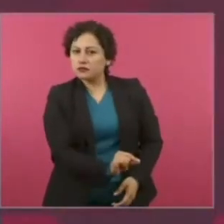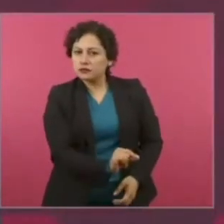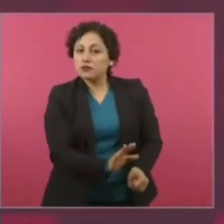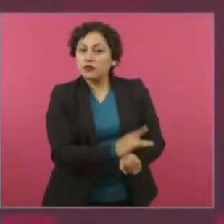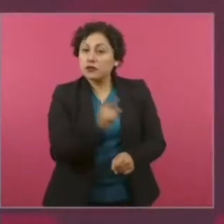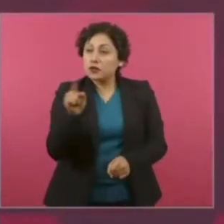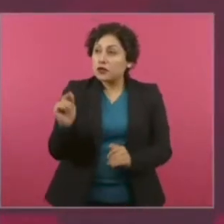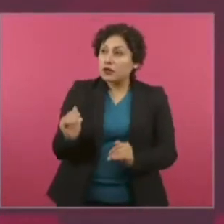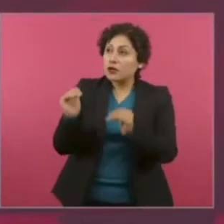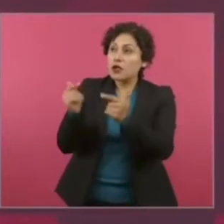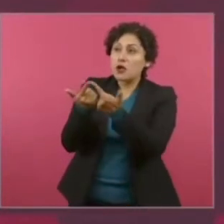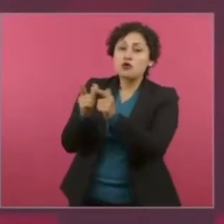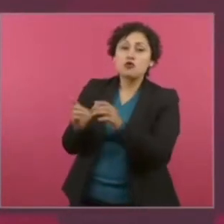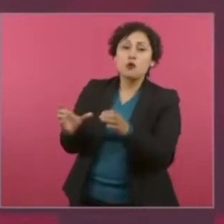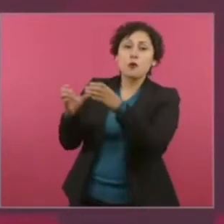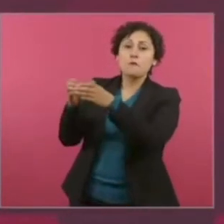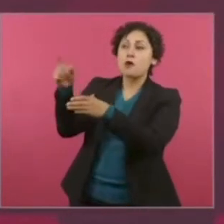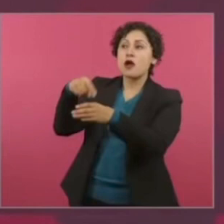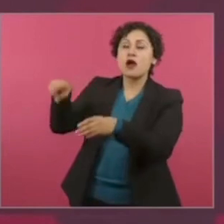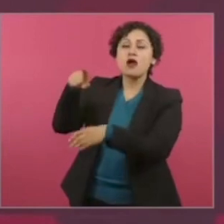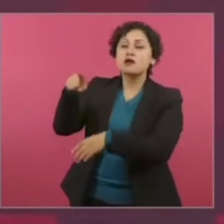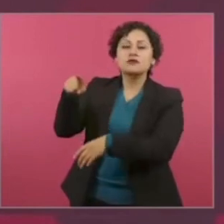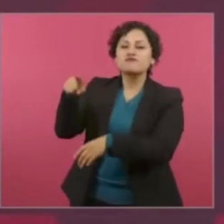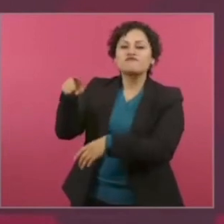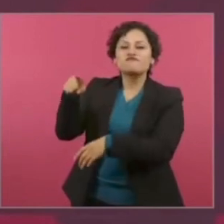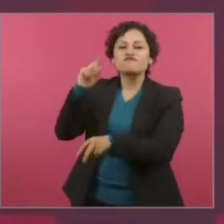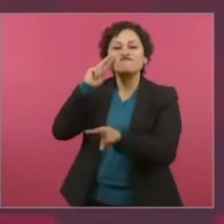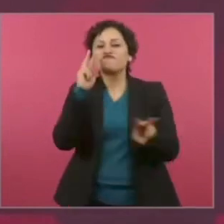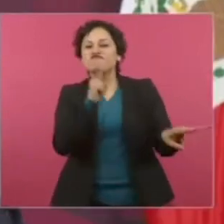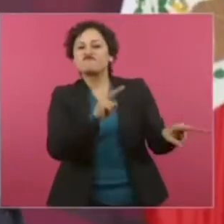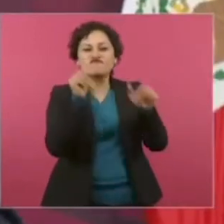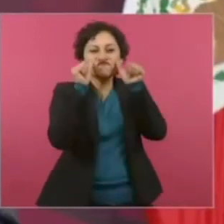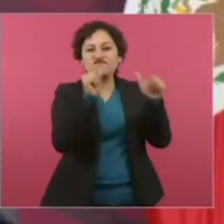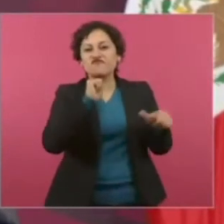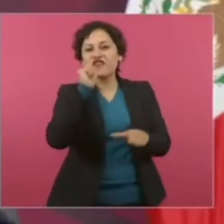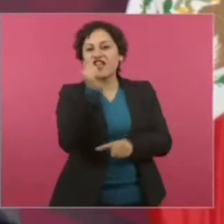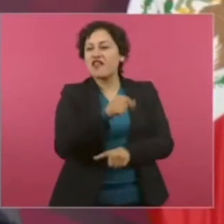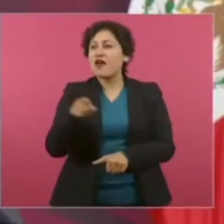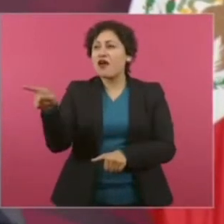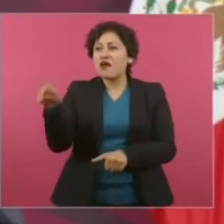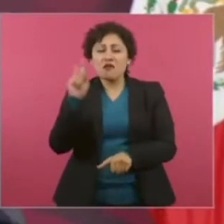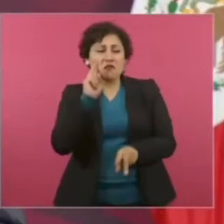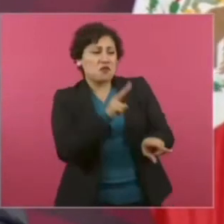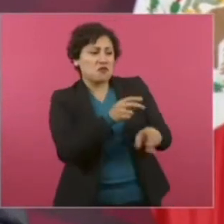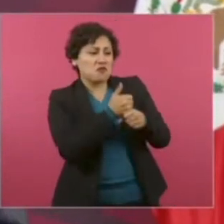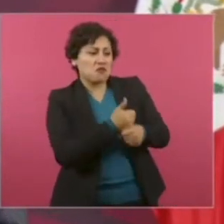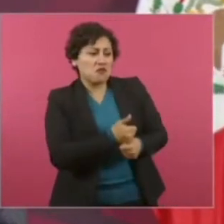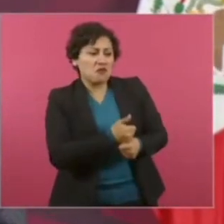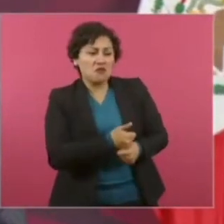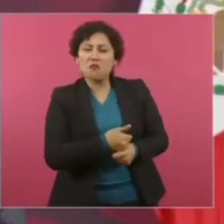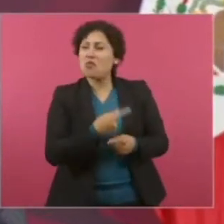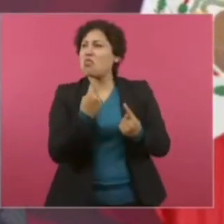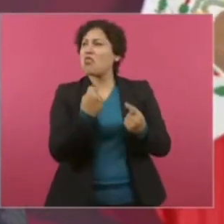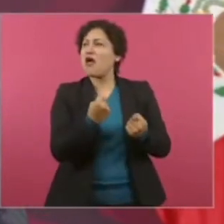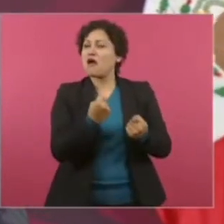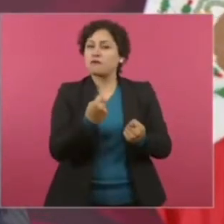en el sufrimiento de la gente, no le importa del pueblo.